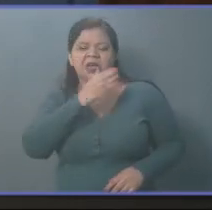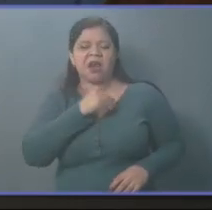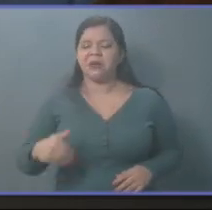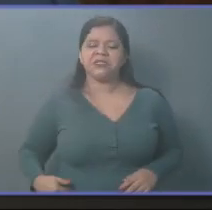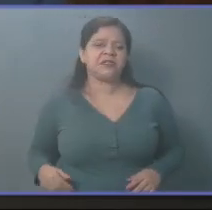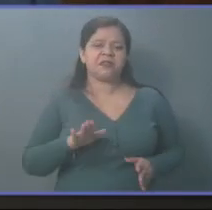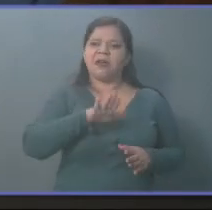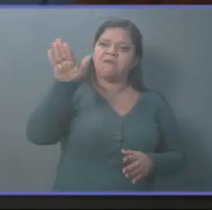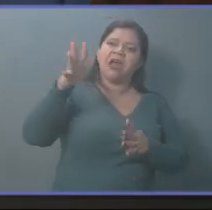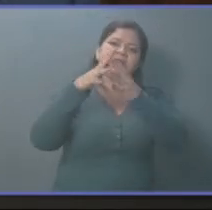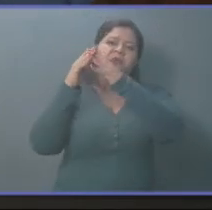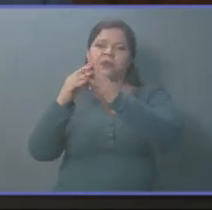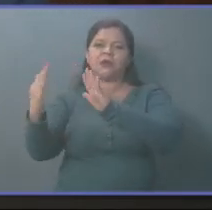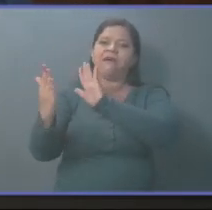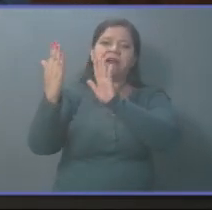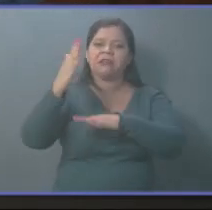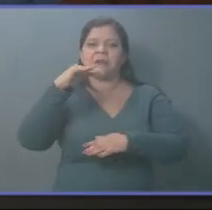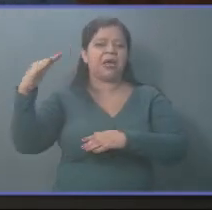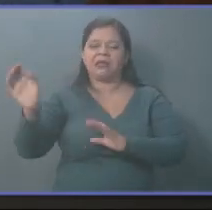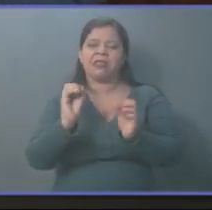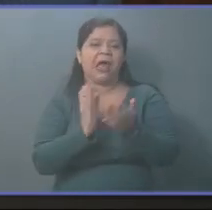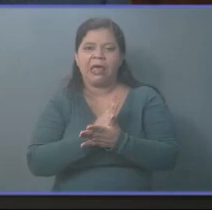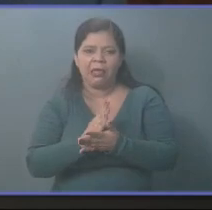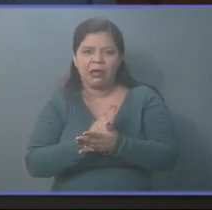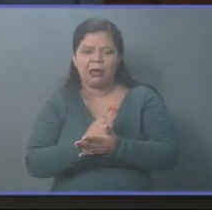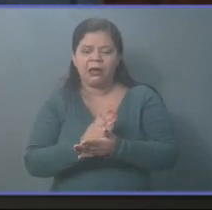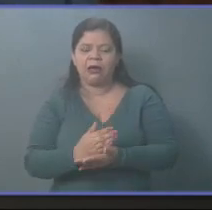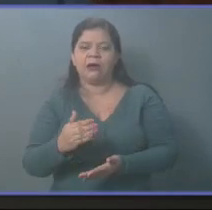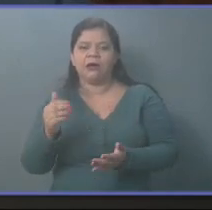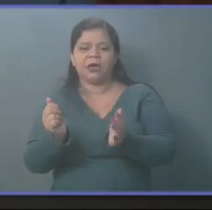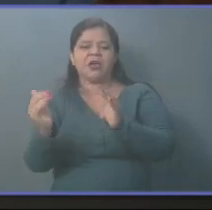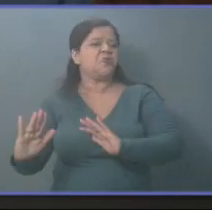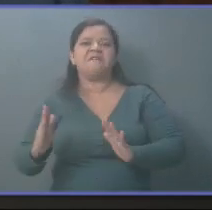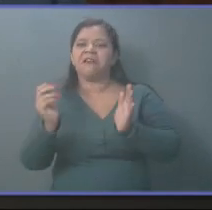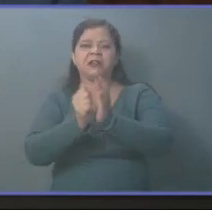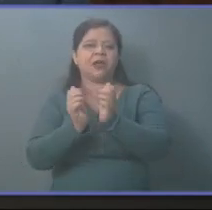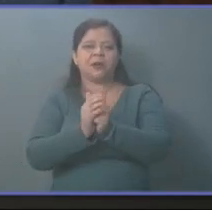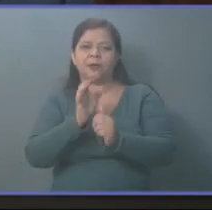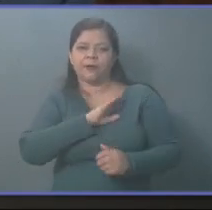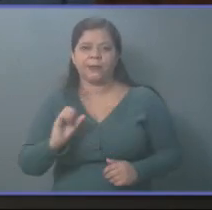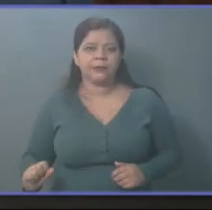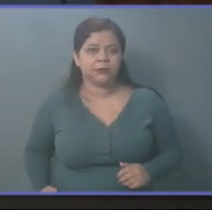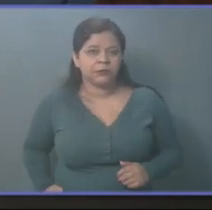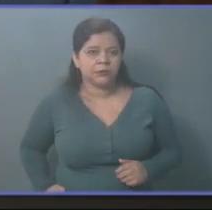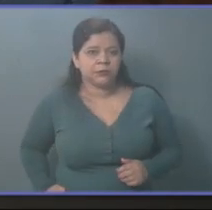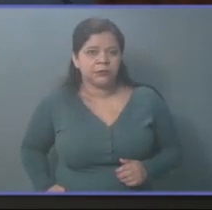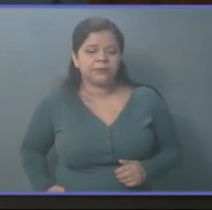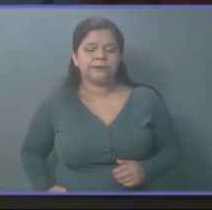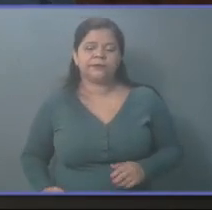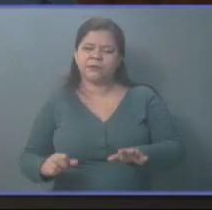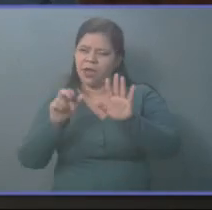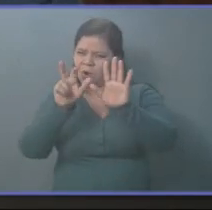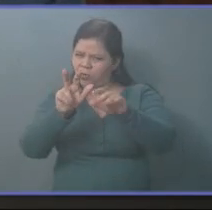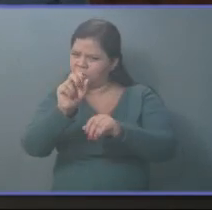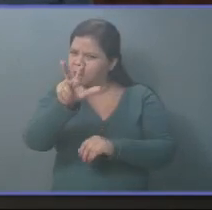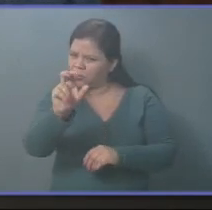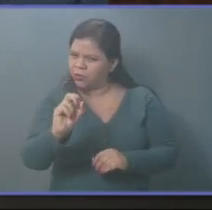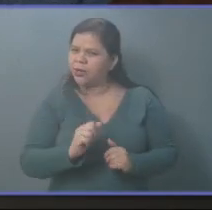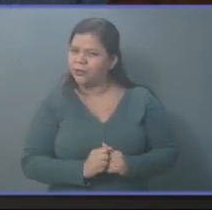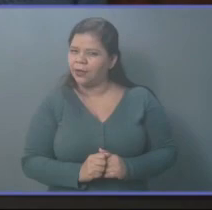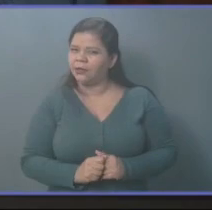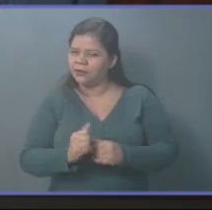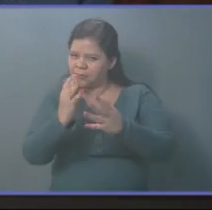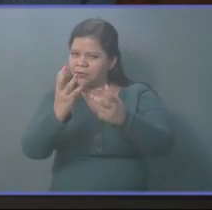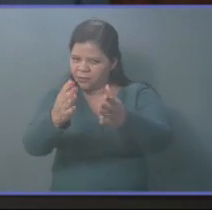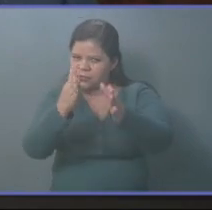no está al frente del país y que no está al frente de los grandes problemas que El Salvador tiene a las 8 y 30 quiero